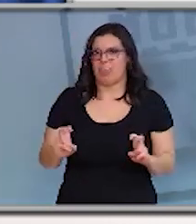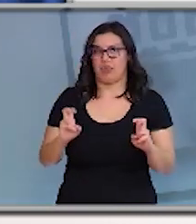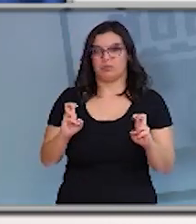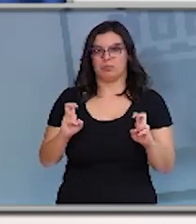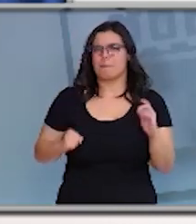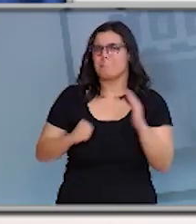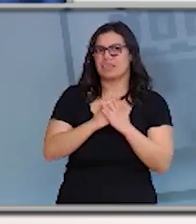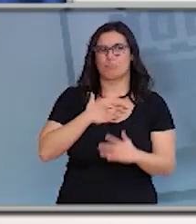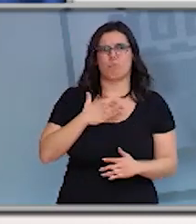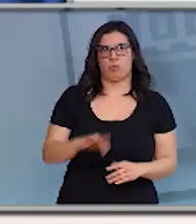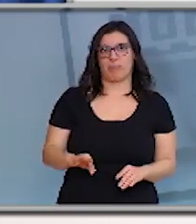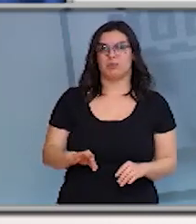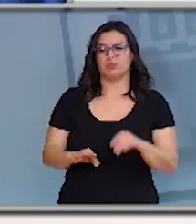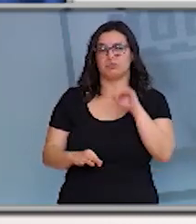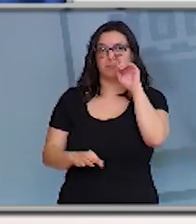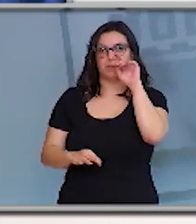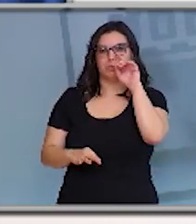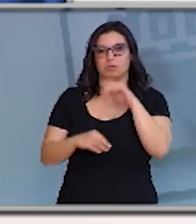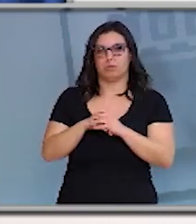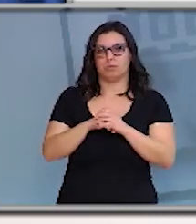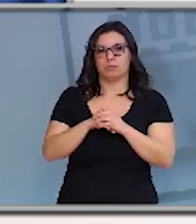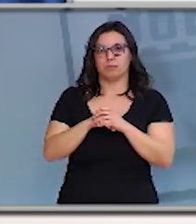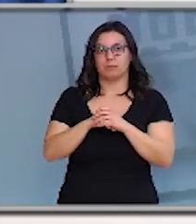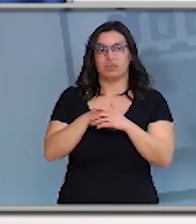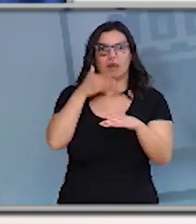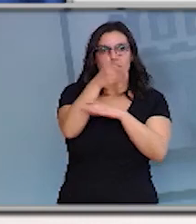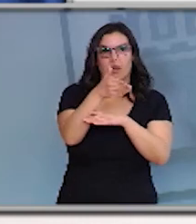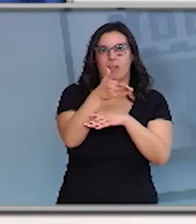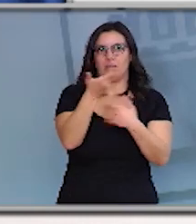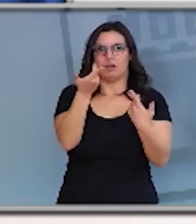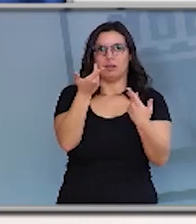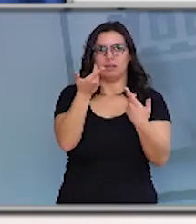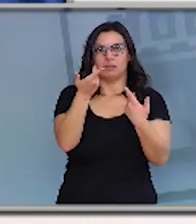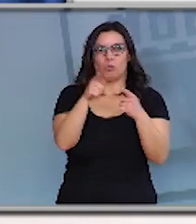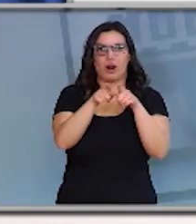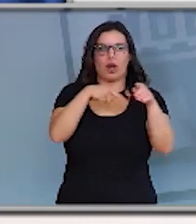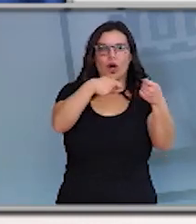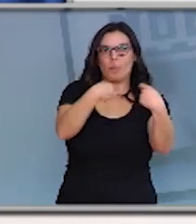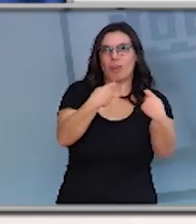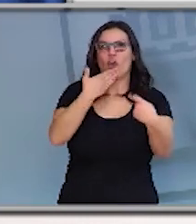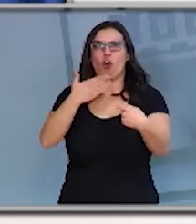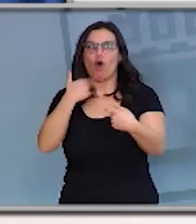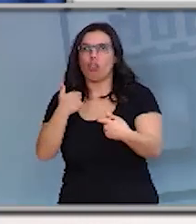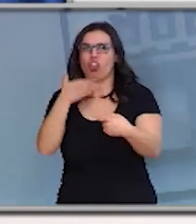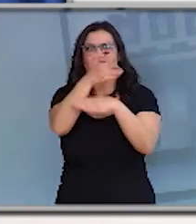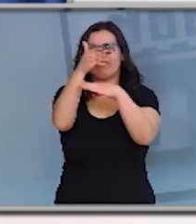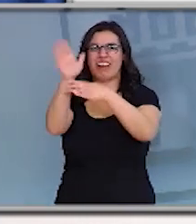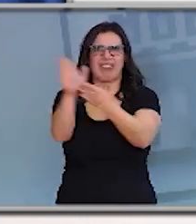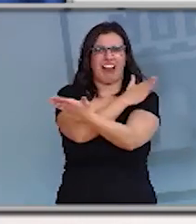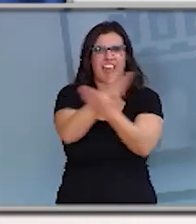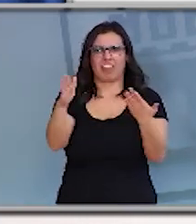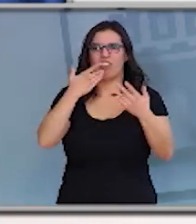lo posible y en todo caso evitando acudir a establecimientos de carácter comercial y de ocio en especial